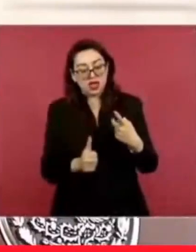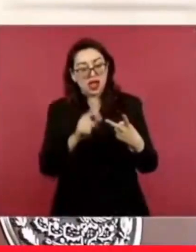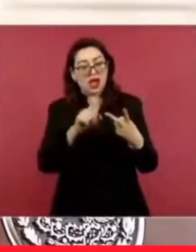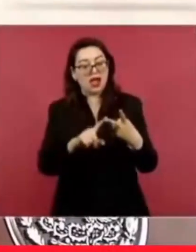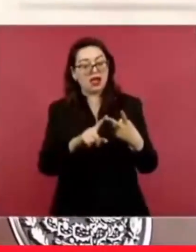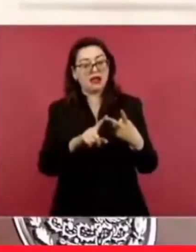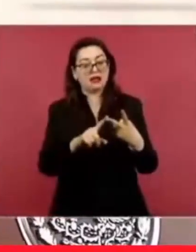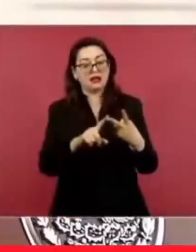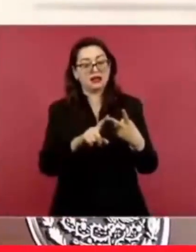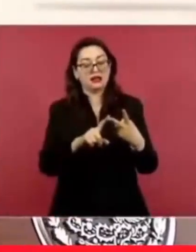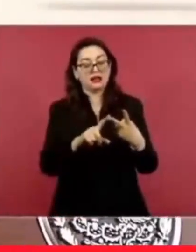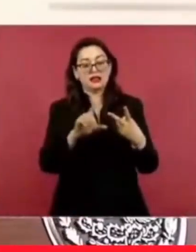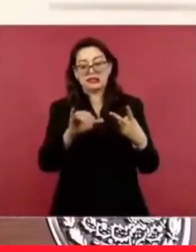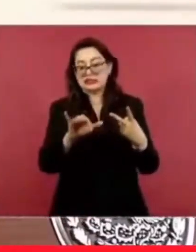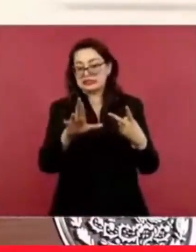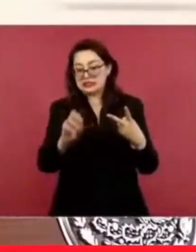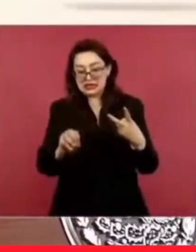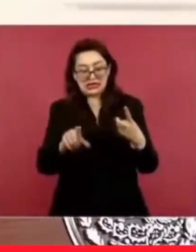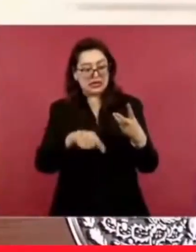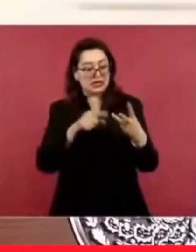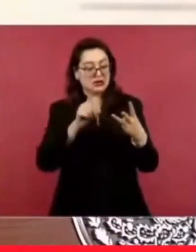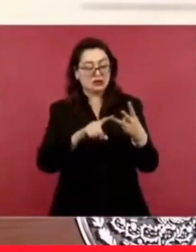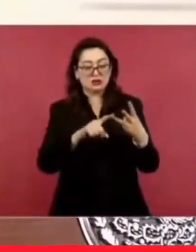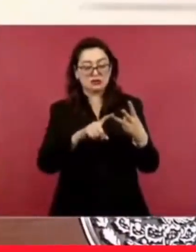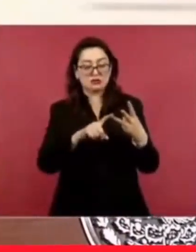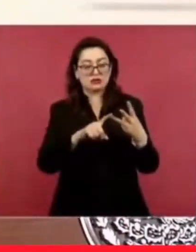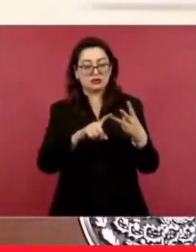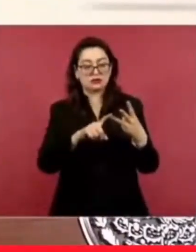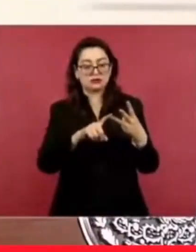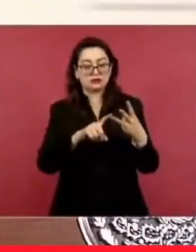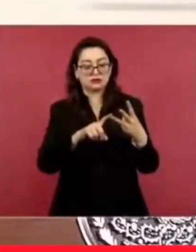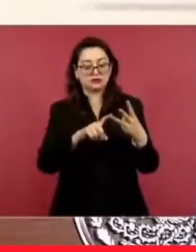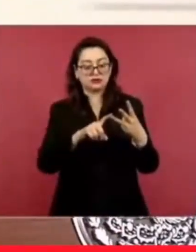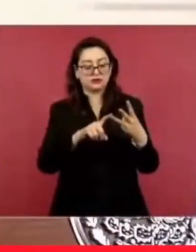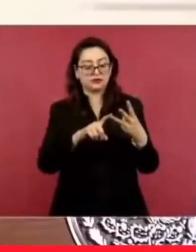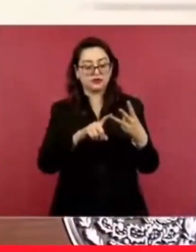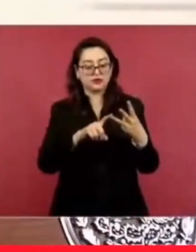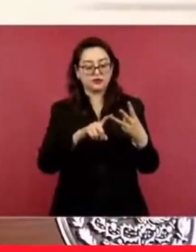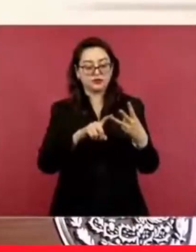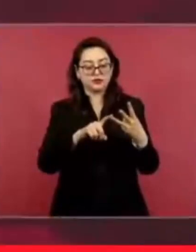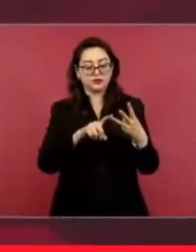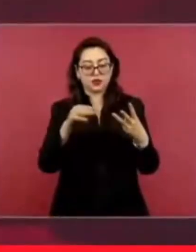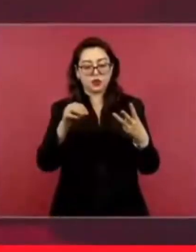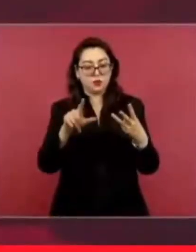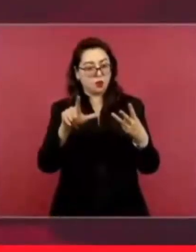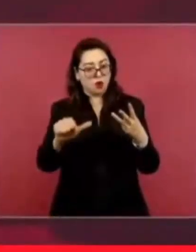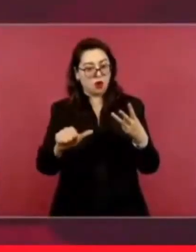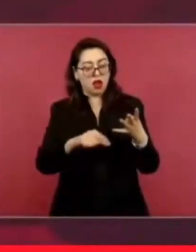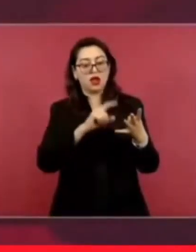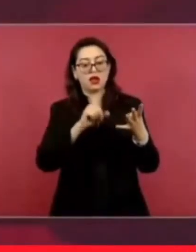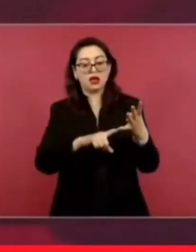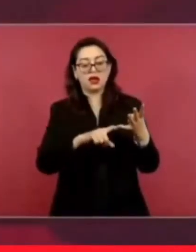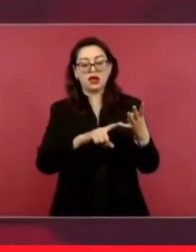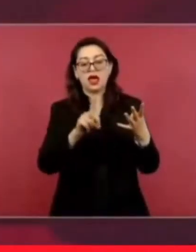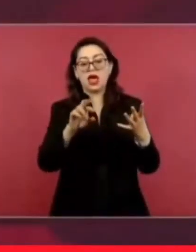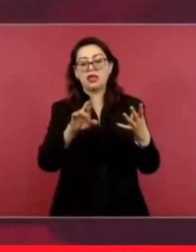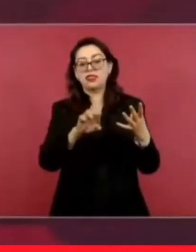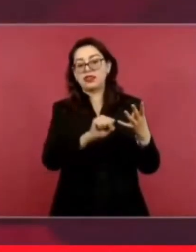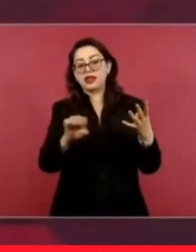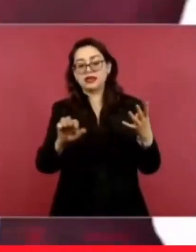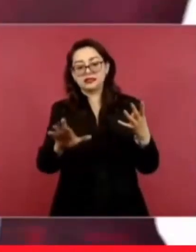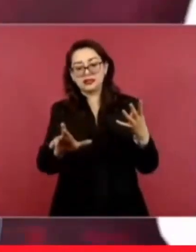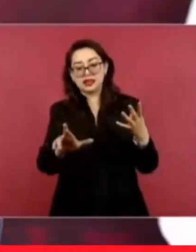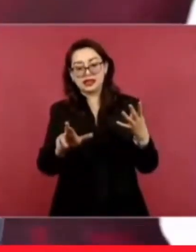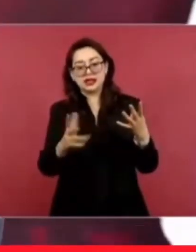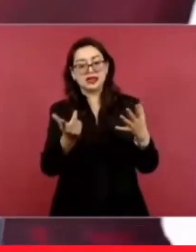Ciro, Lore de Mola, Denis Dreser,